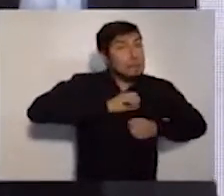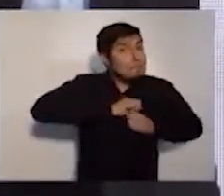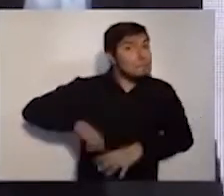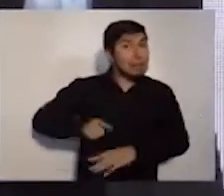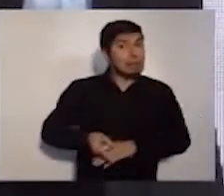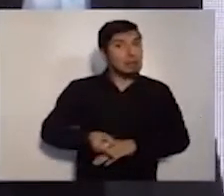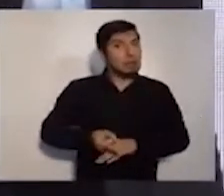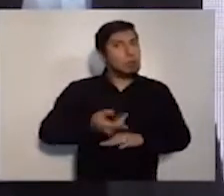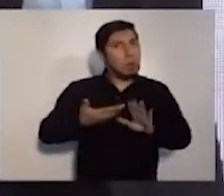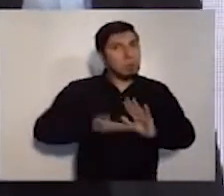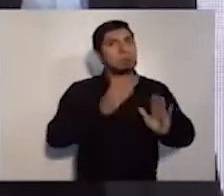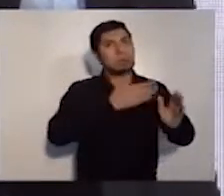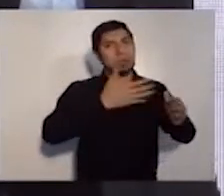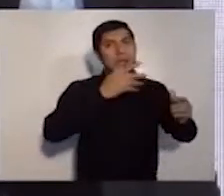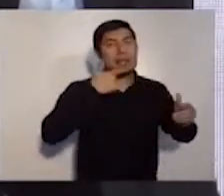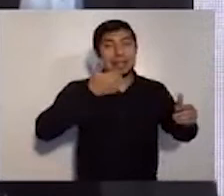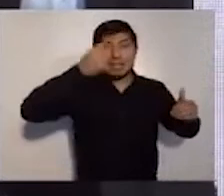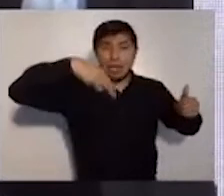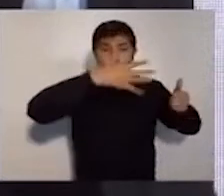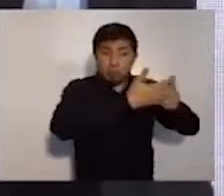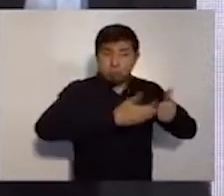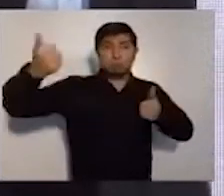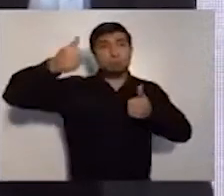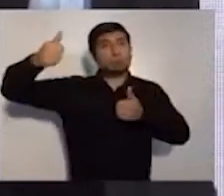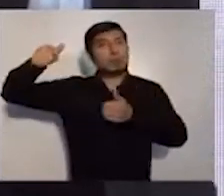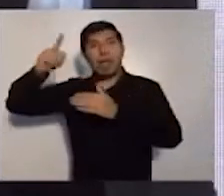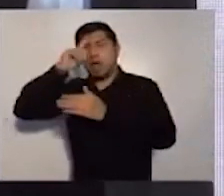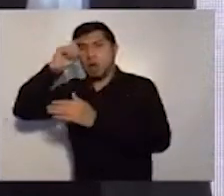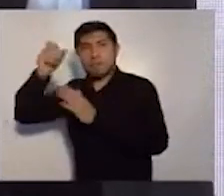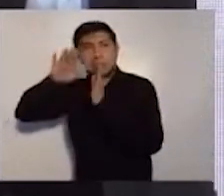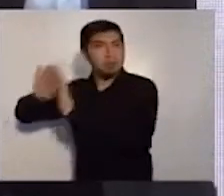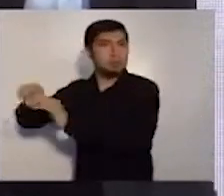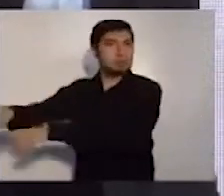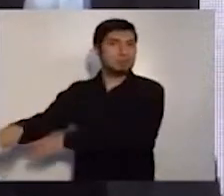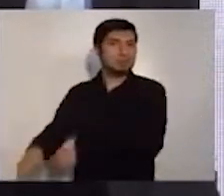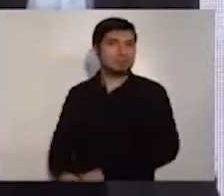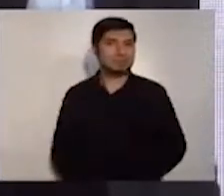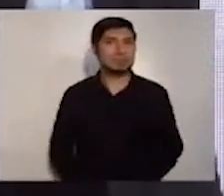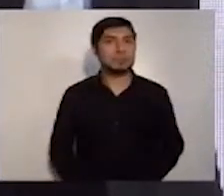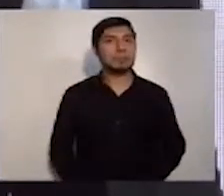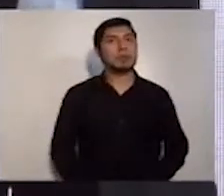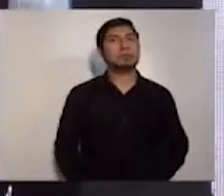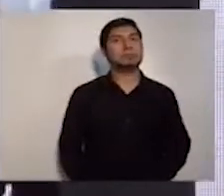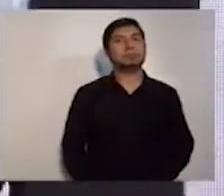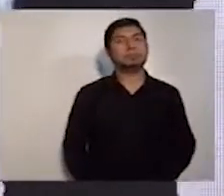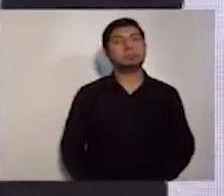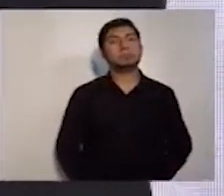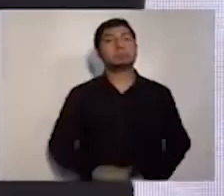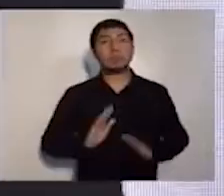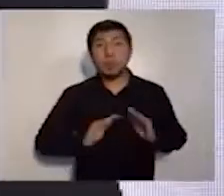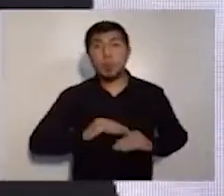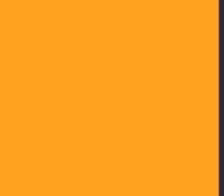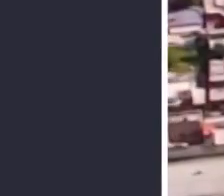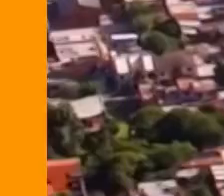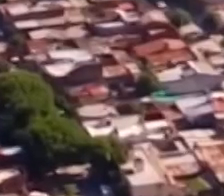gobernador, tengamos tranquilidad, no nos desordenemos, el sistema de salud le puede dar respuesta y no colapsa. Eso es todo,